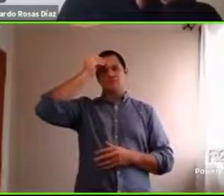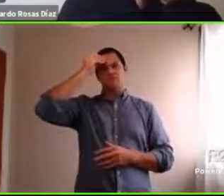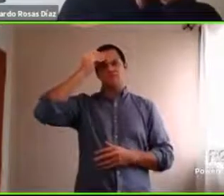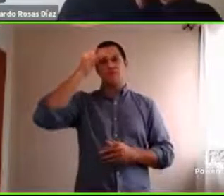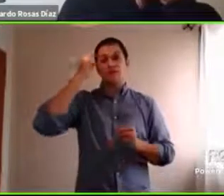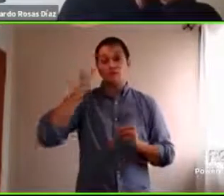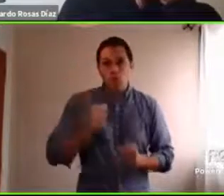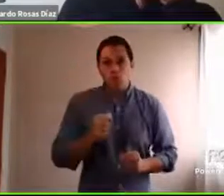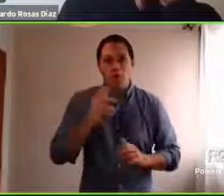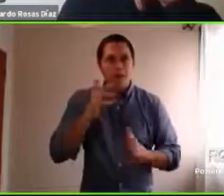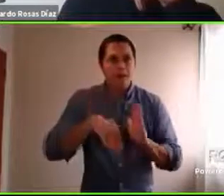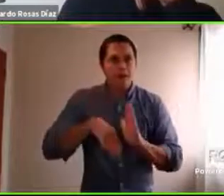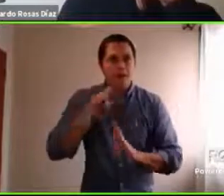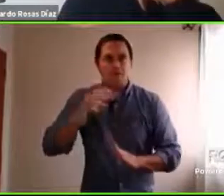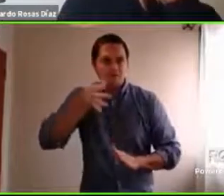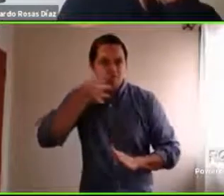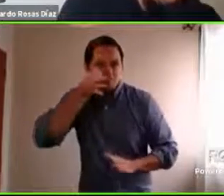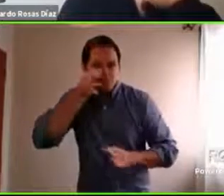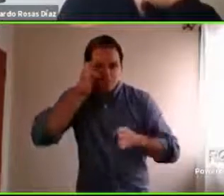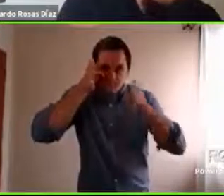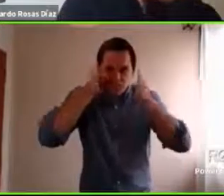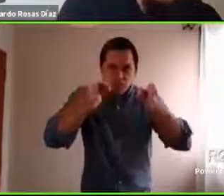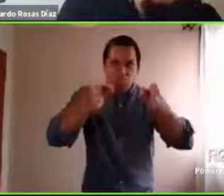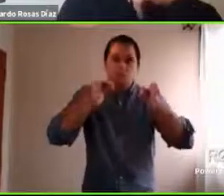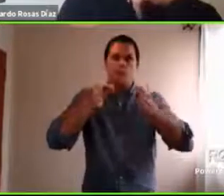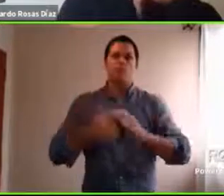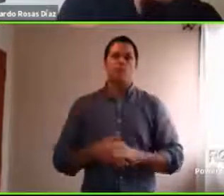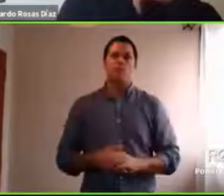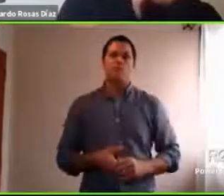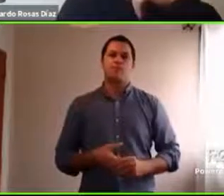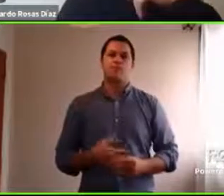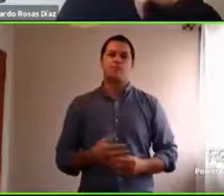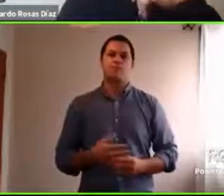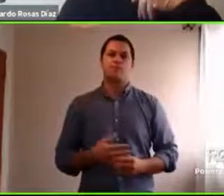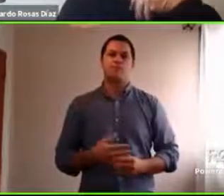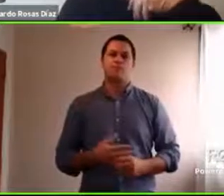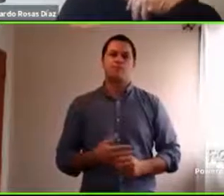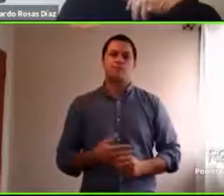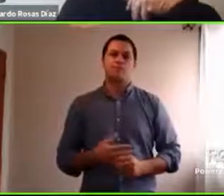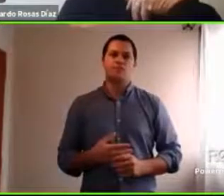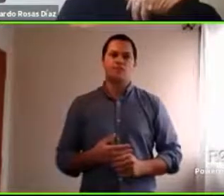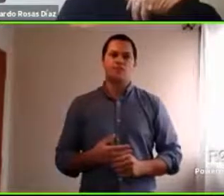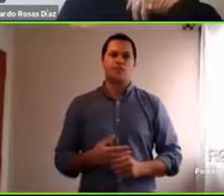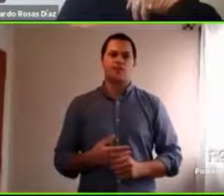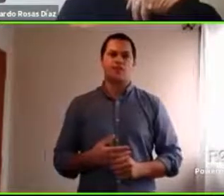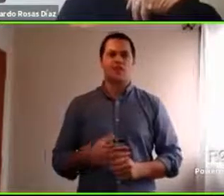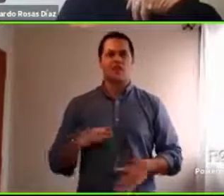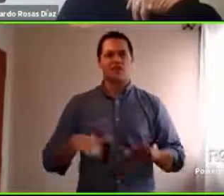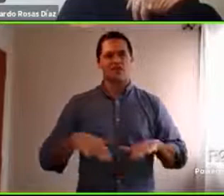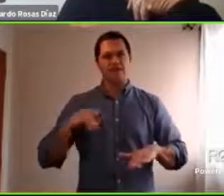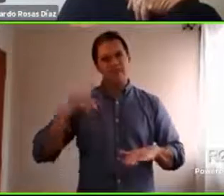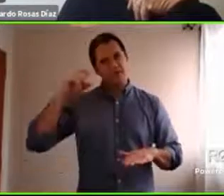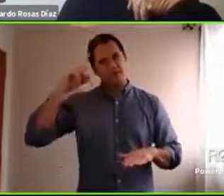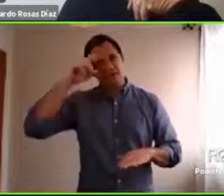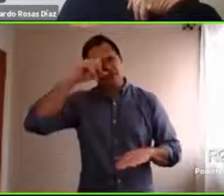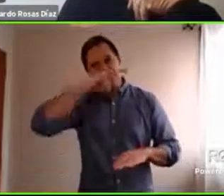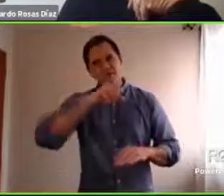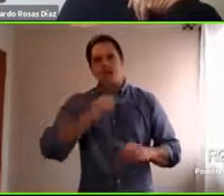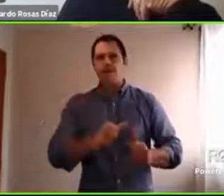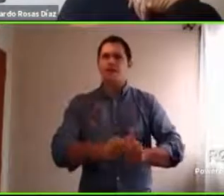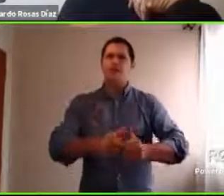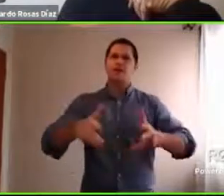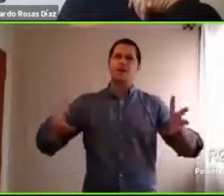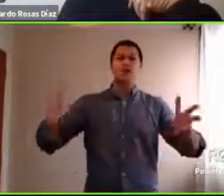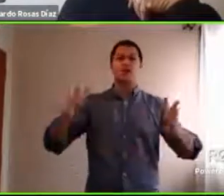engancharse un poco más con la consigna. Claro, ahí obviamente que es difícil esto de generalizar porque bueno, no todos los